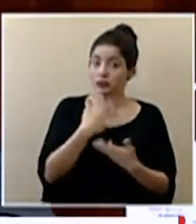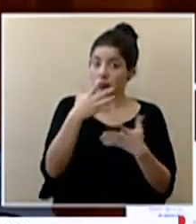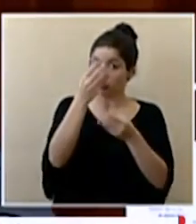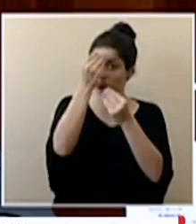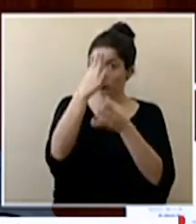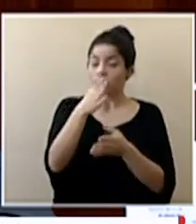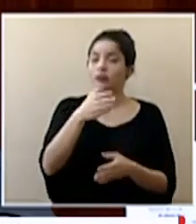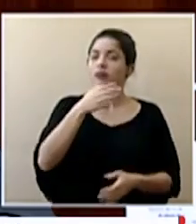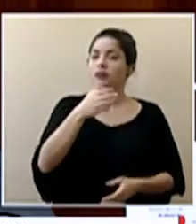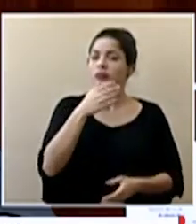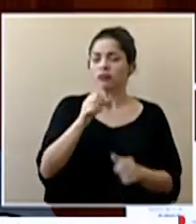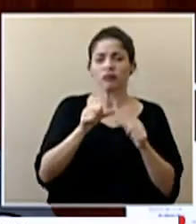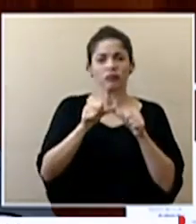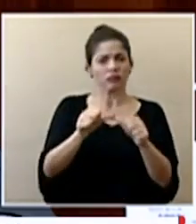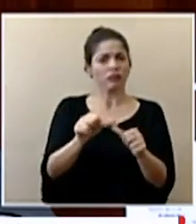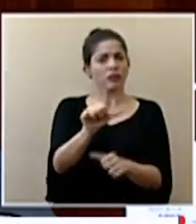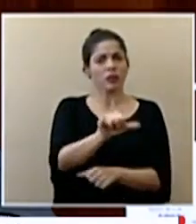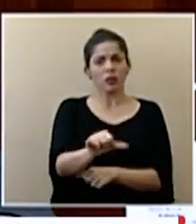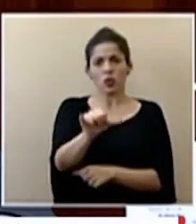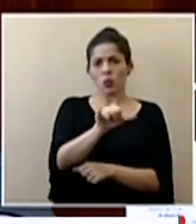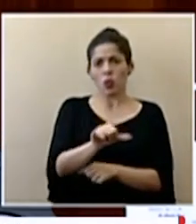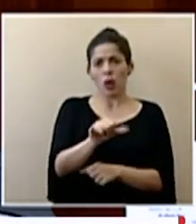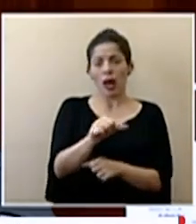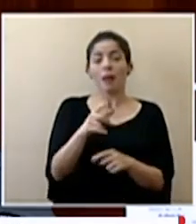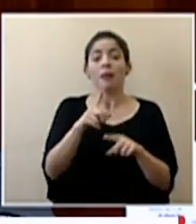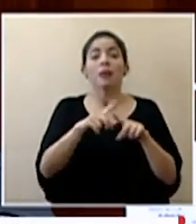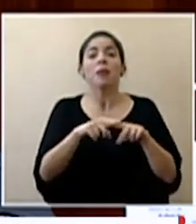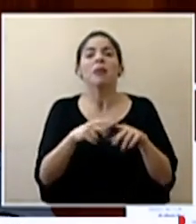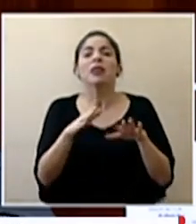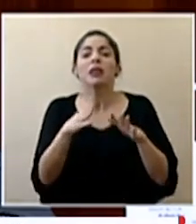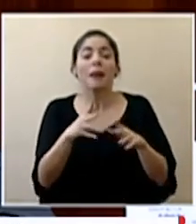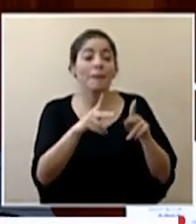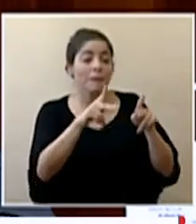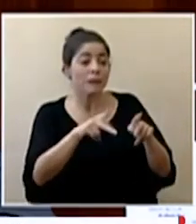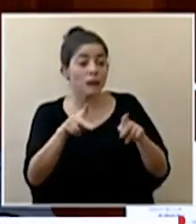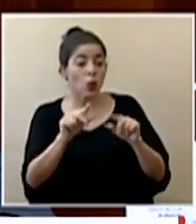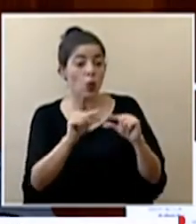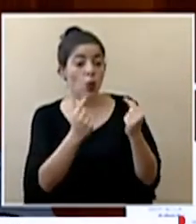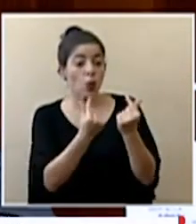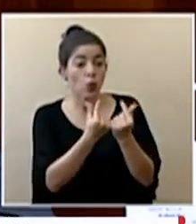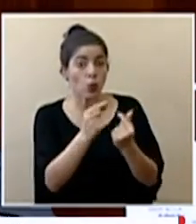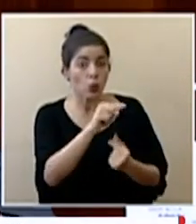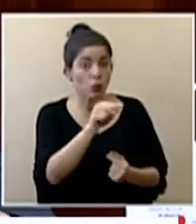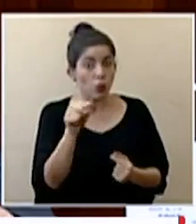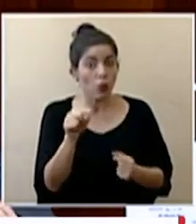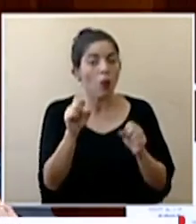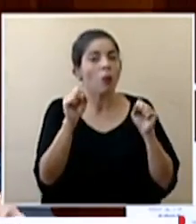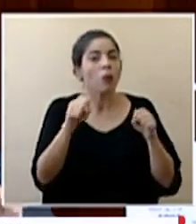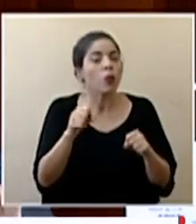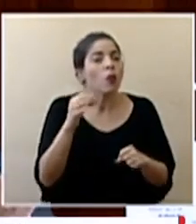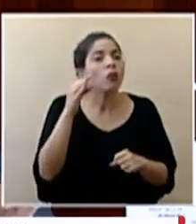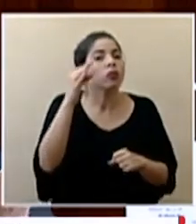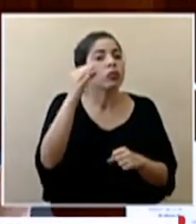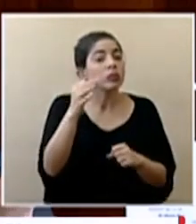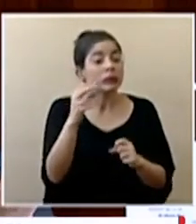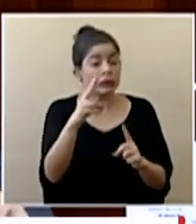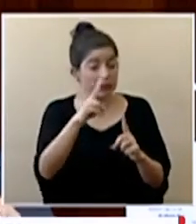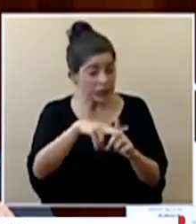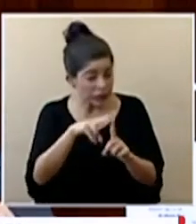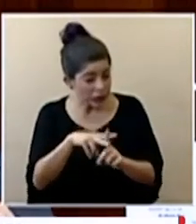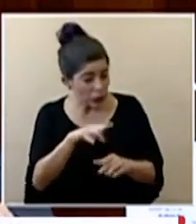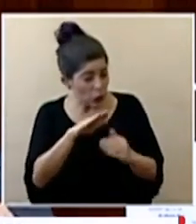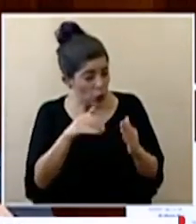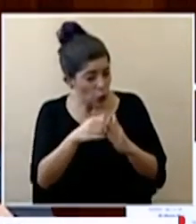recomendaciones se mantienen en la medida de que las personas o los grupos puedan también eventualmente aplicar todas las medidas con